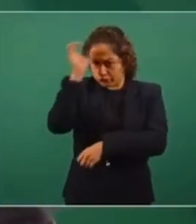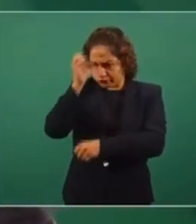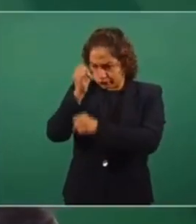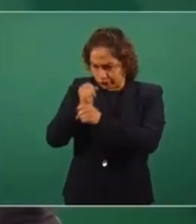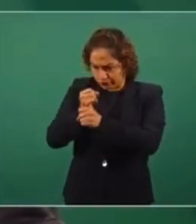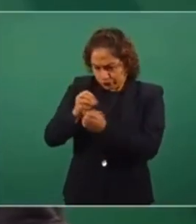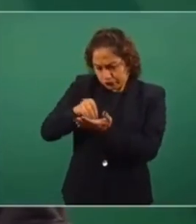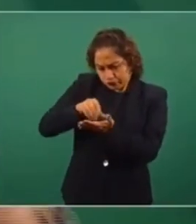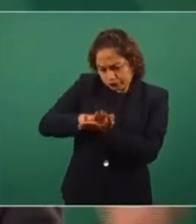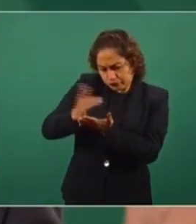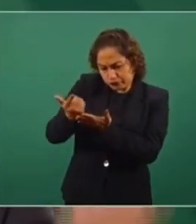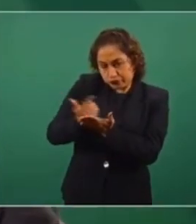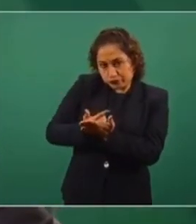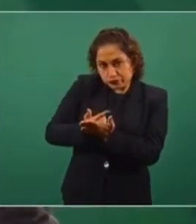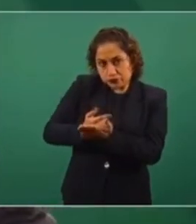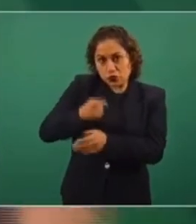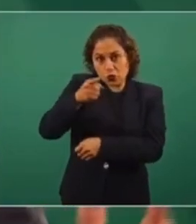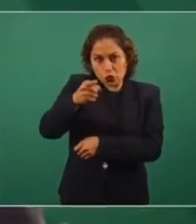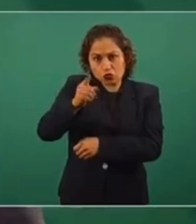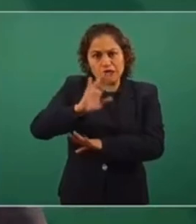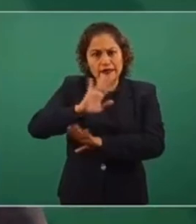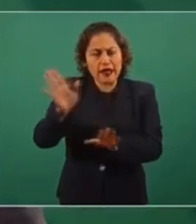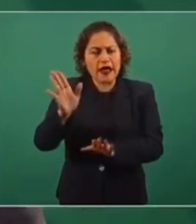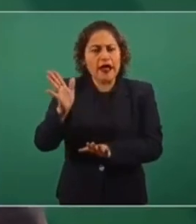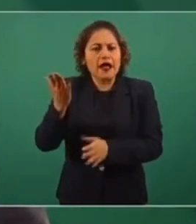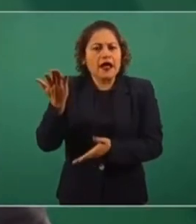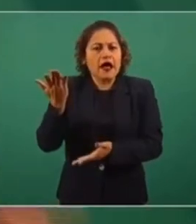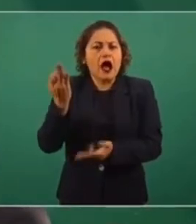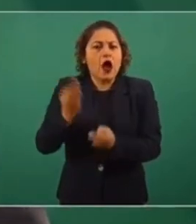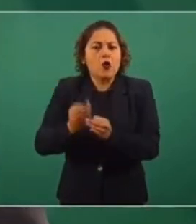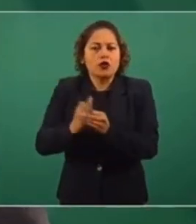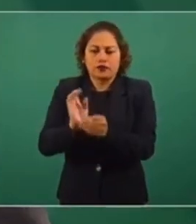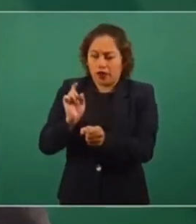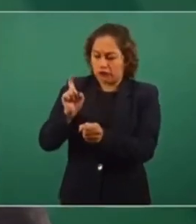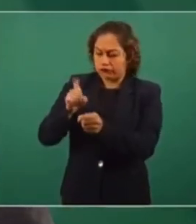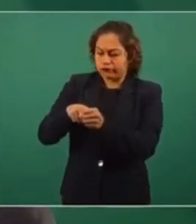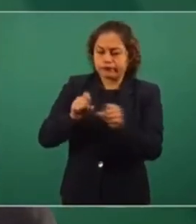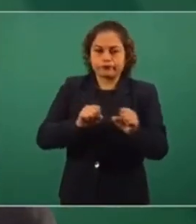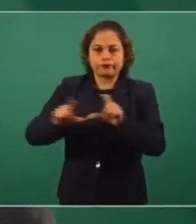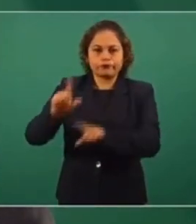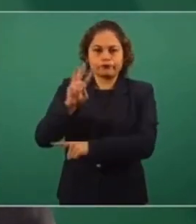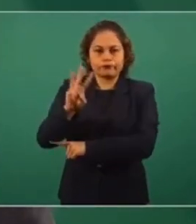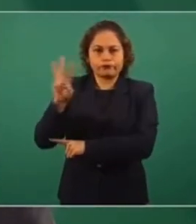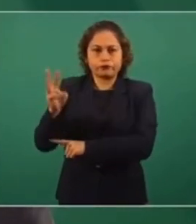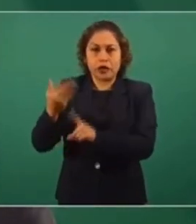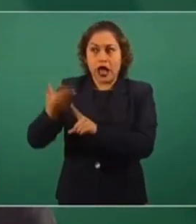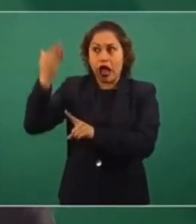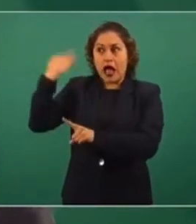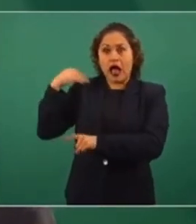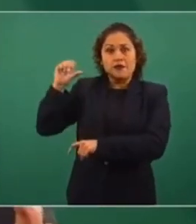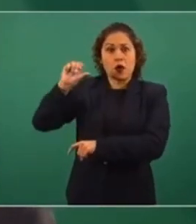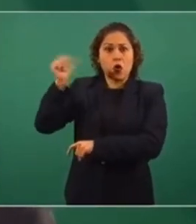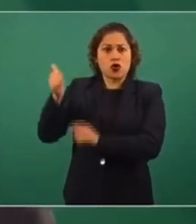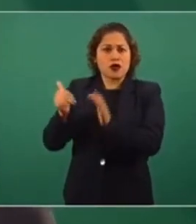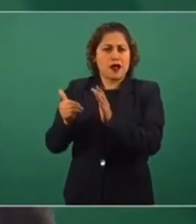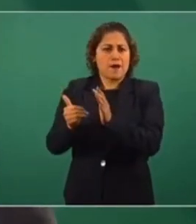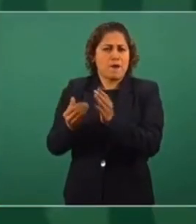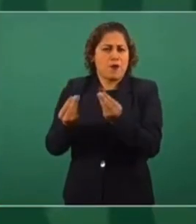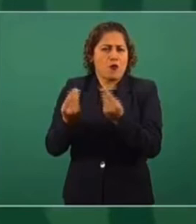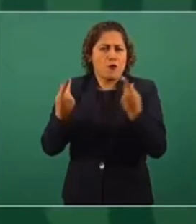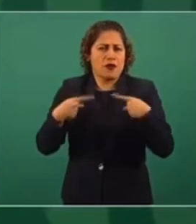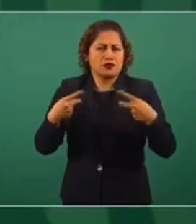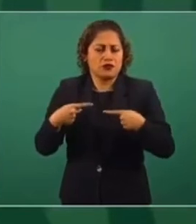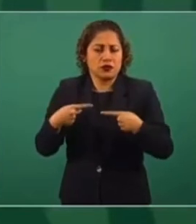registrarse y ya le antecedían miles de personas, no le ganaron su lugar en la fila. Todas y todos van a ser